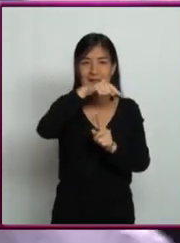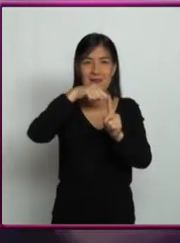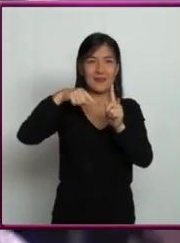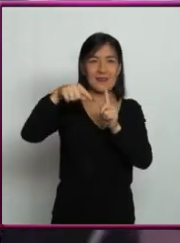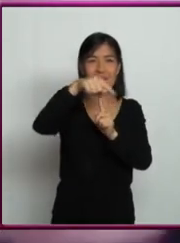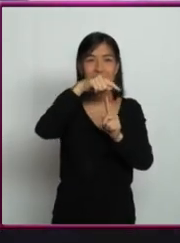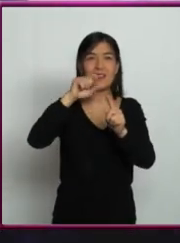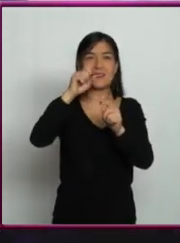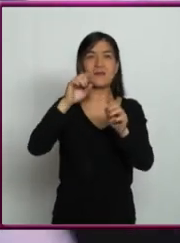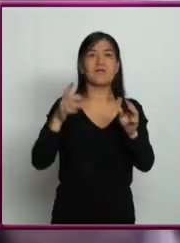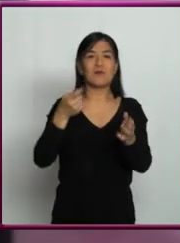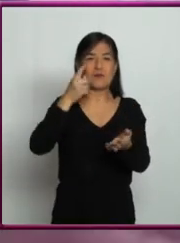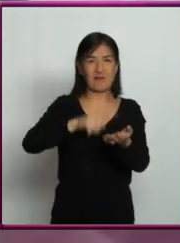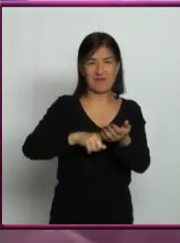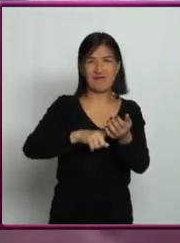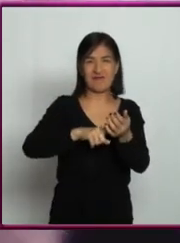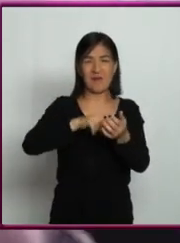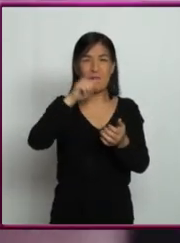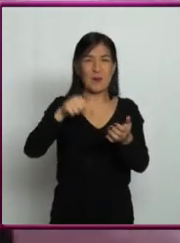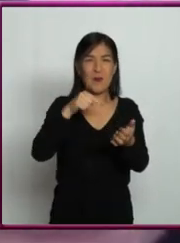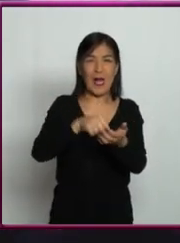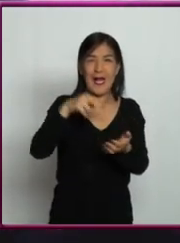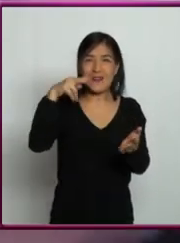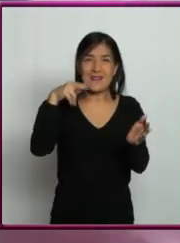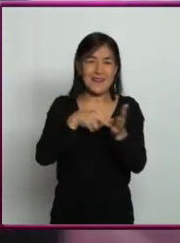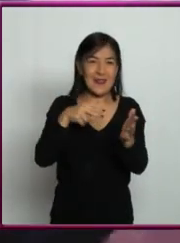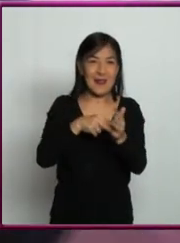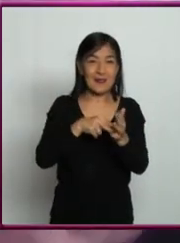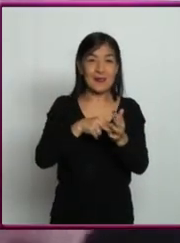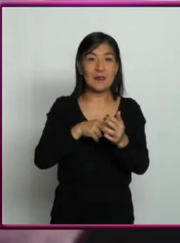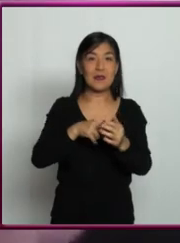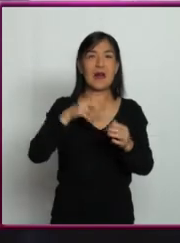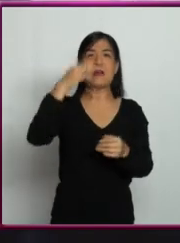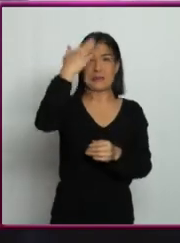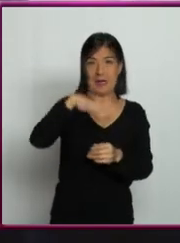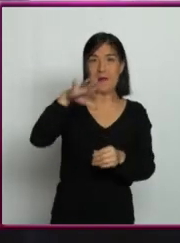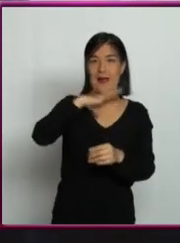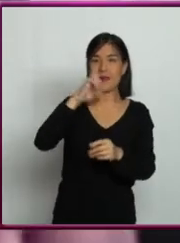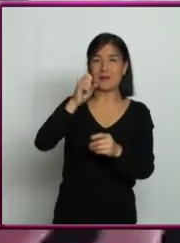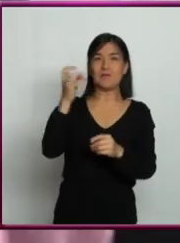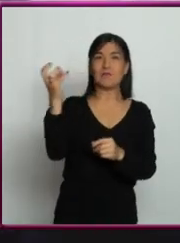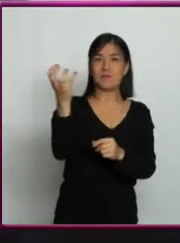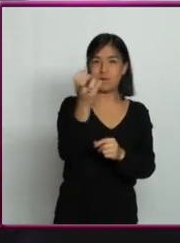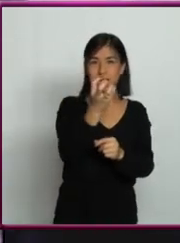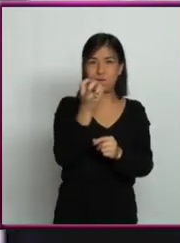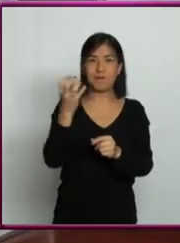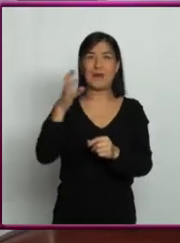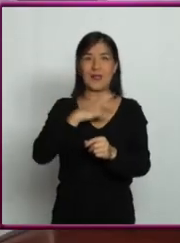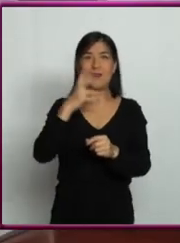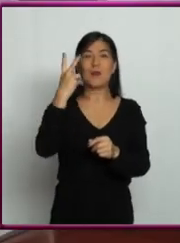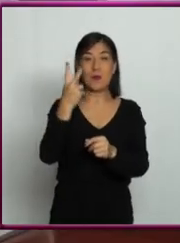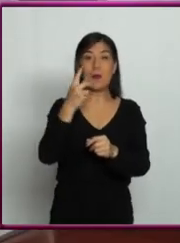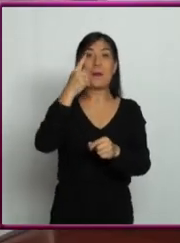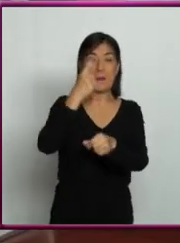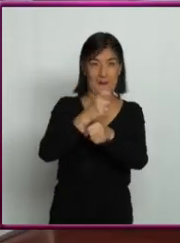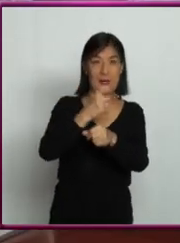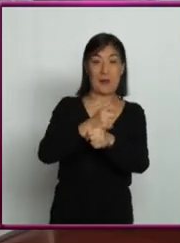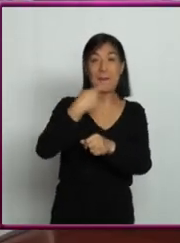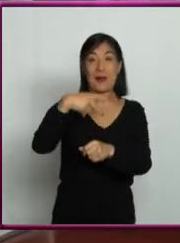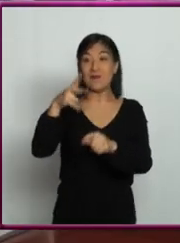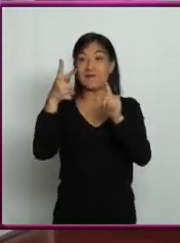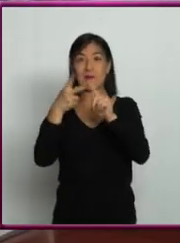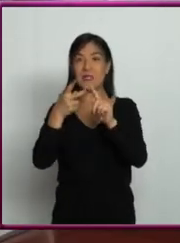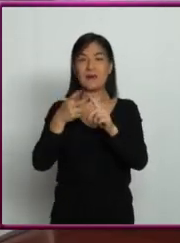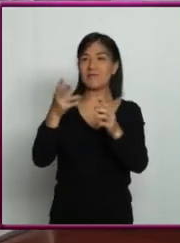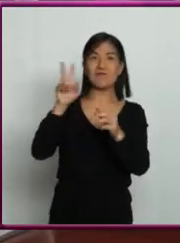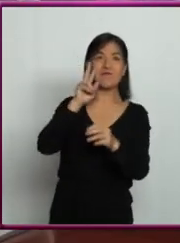alrededor del río negro. Pero usualmente, entonces sabemos que hay dos estrellas, pero la segunda no la vemos. Y luego, de qué